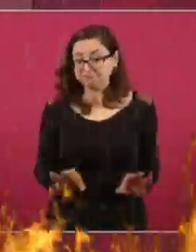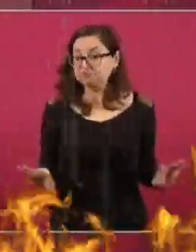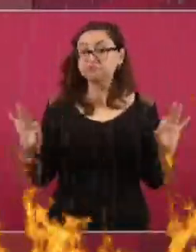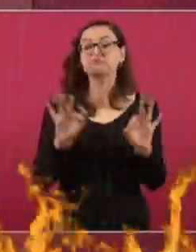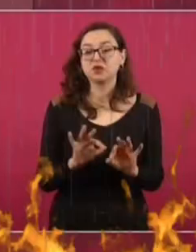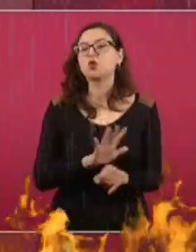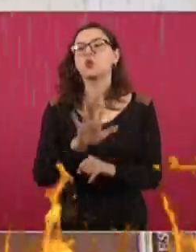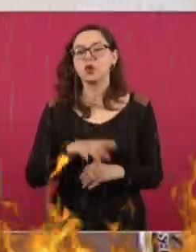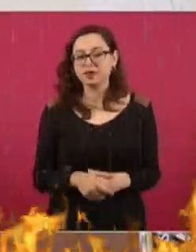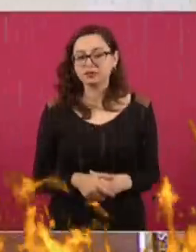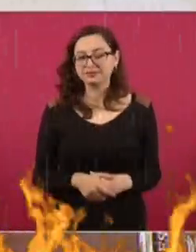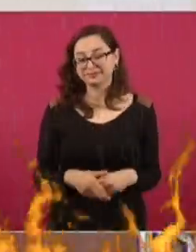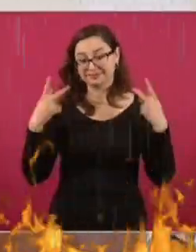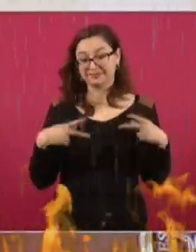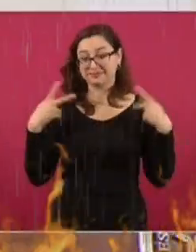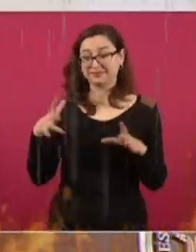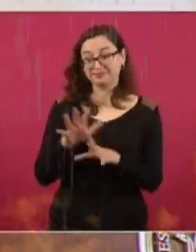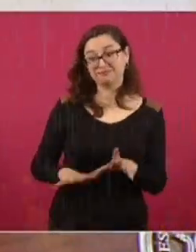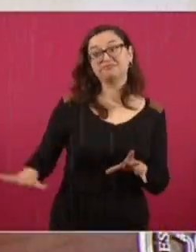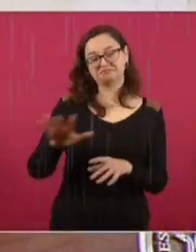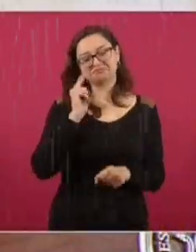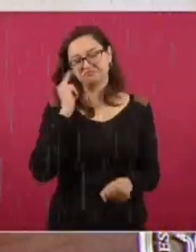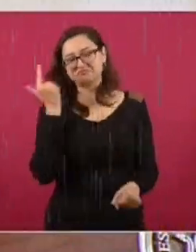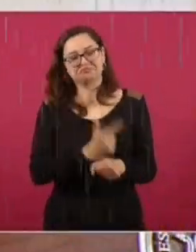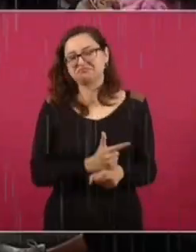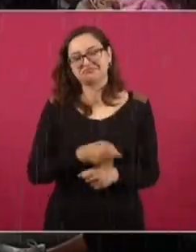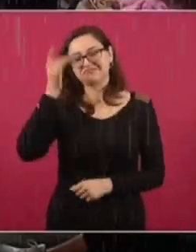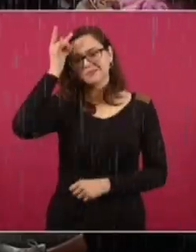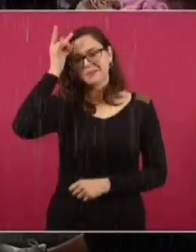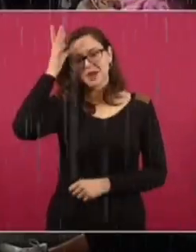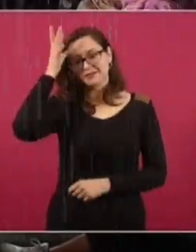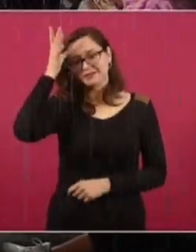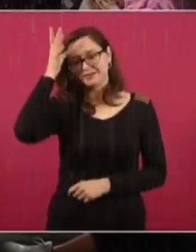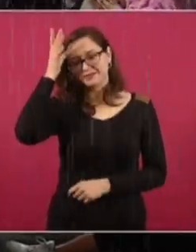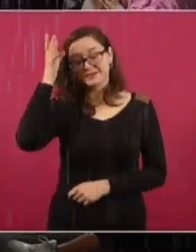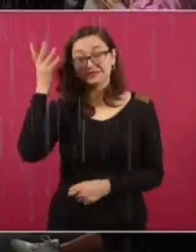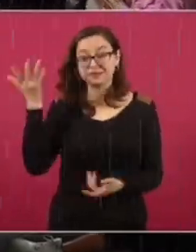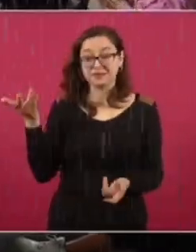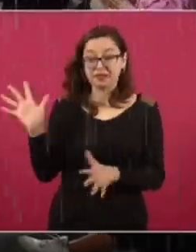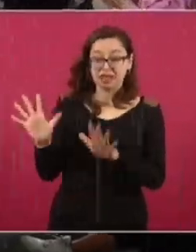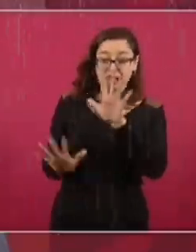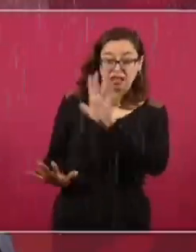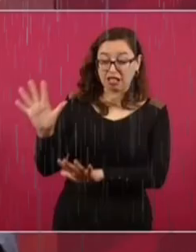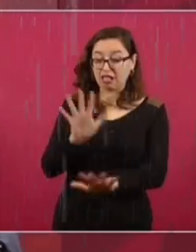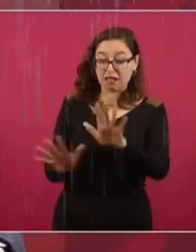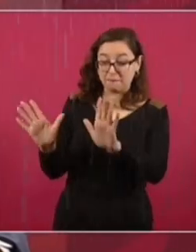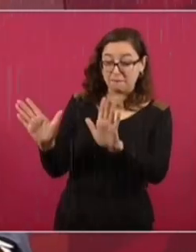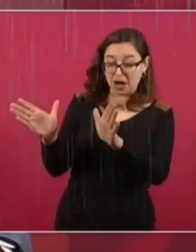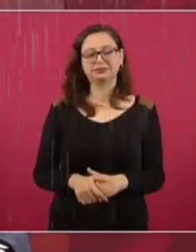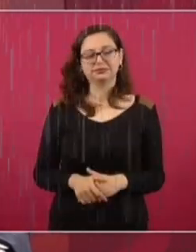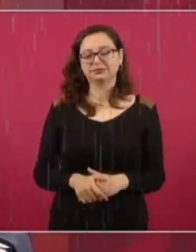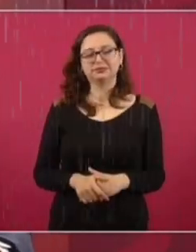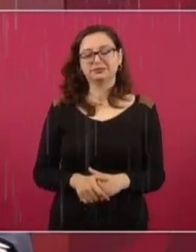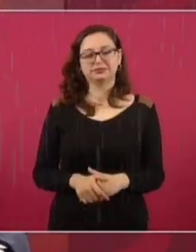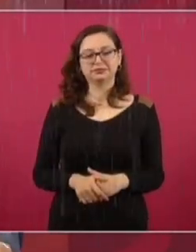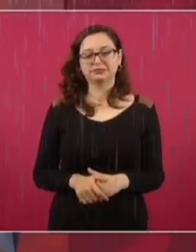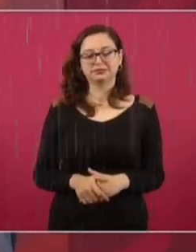la gente estaba muy consciente. Y ya no se deja manipular.